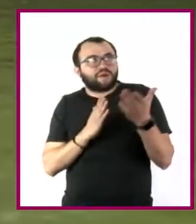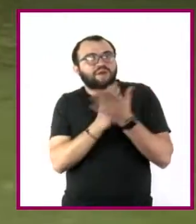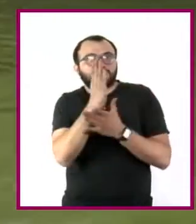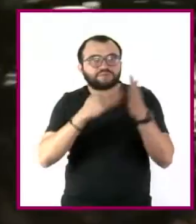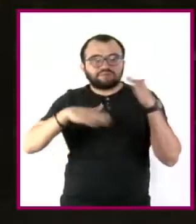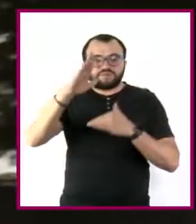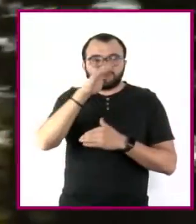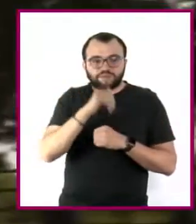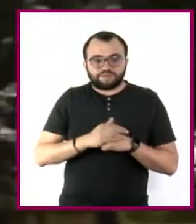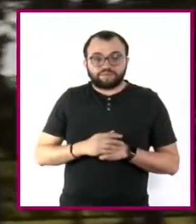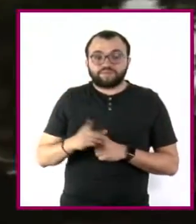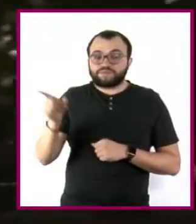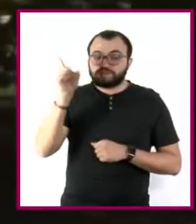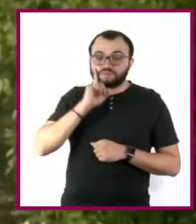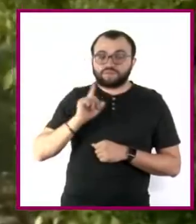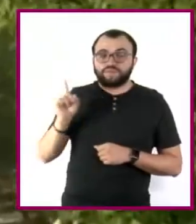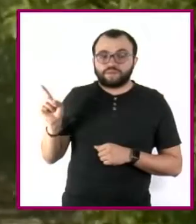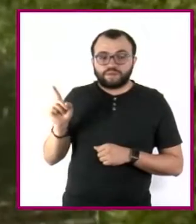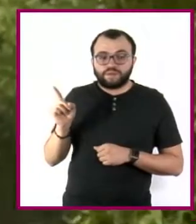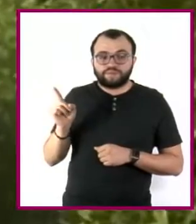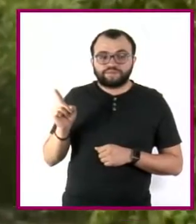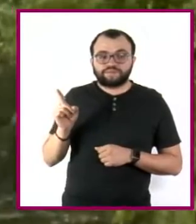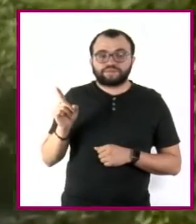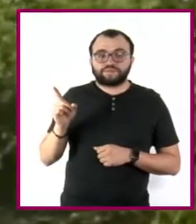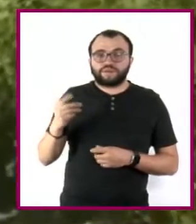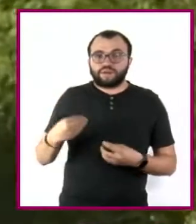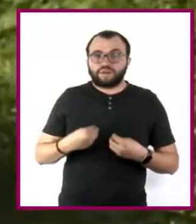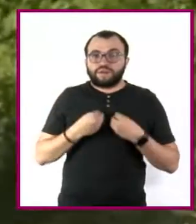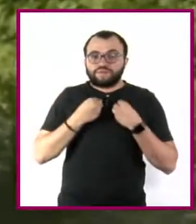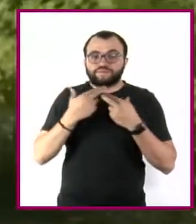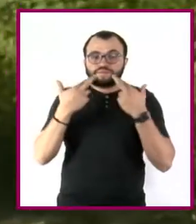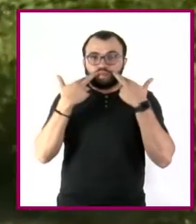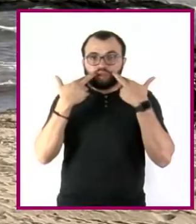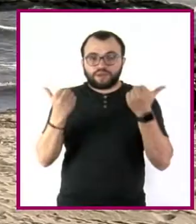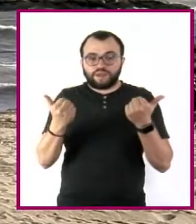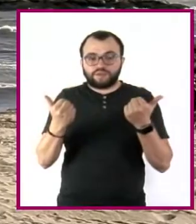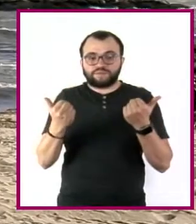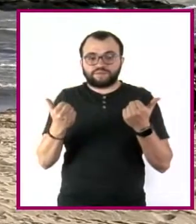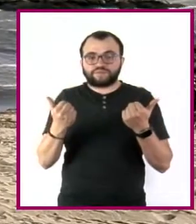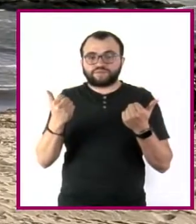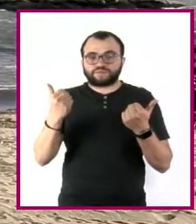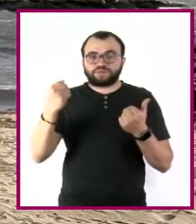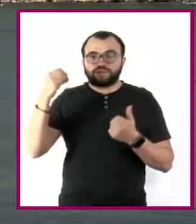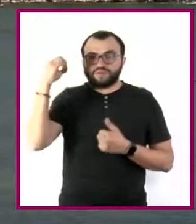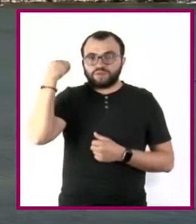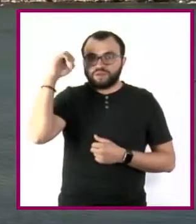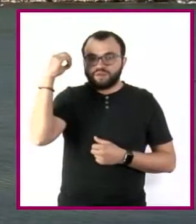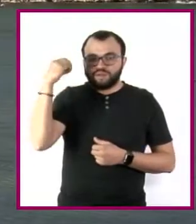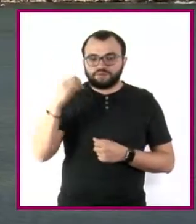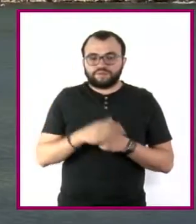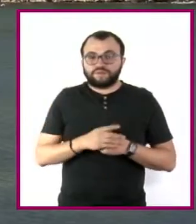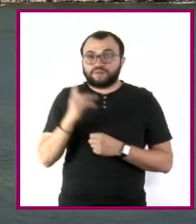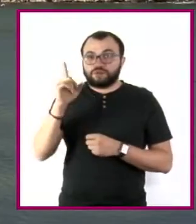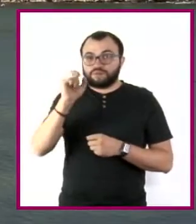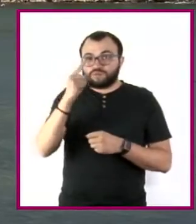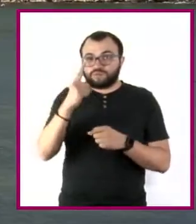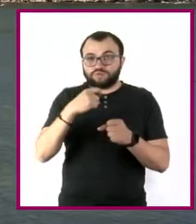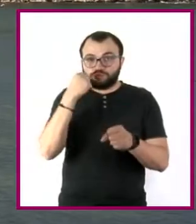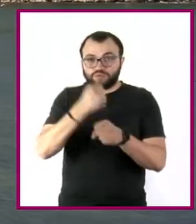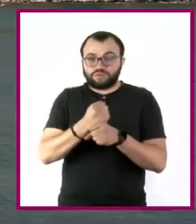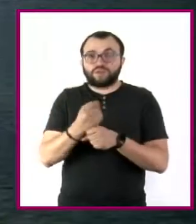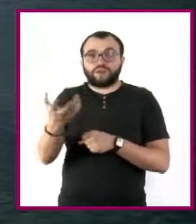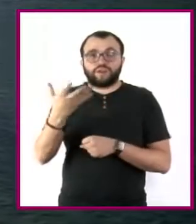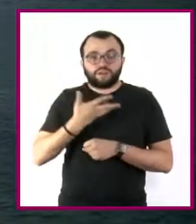Yolanda es una mujer afrodescendiente que vive en el Rancho Nuevo de la Costa Chica del Estado de Oaxaca. A sus 21 años,